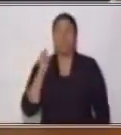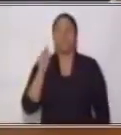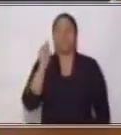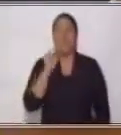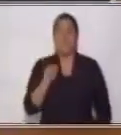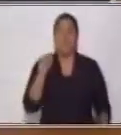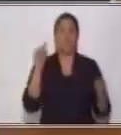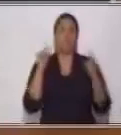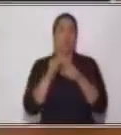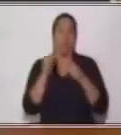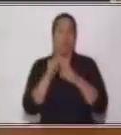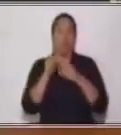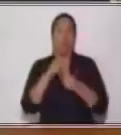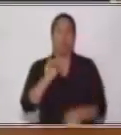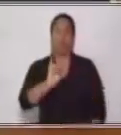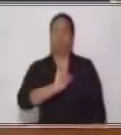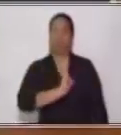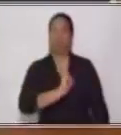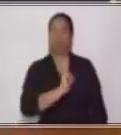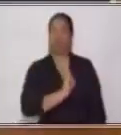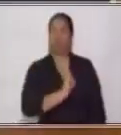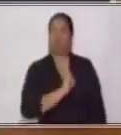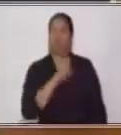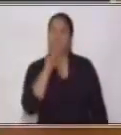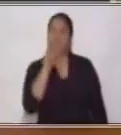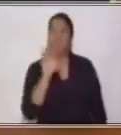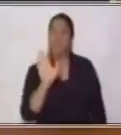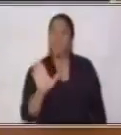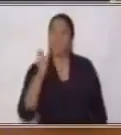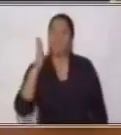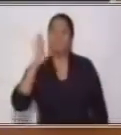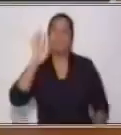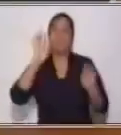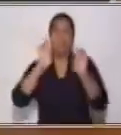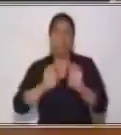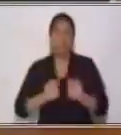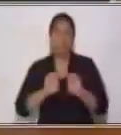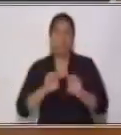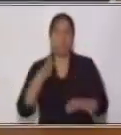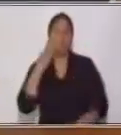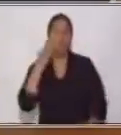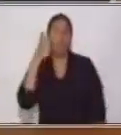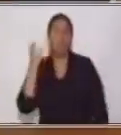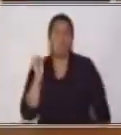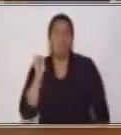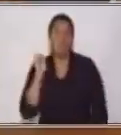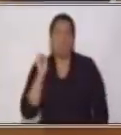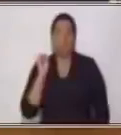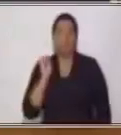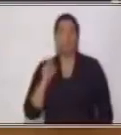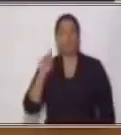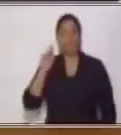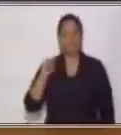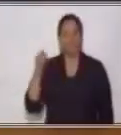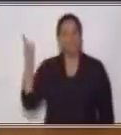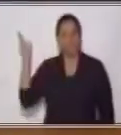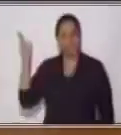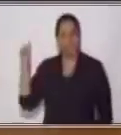palabra identifica a esa persona de la familia abuelo. La vamos a colocar por acá.